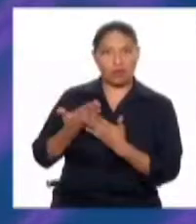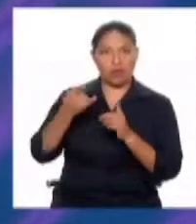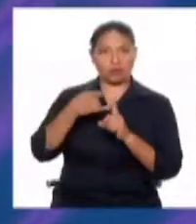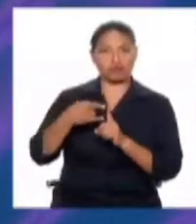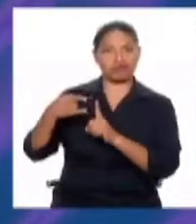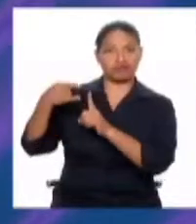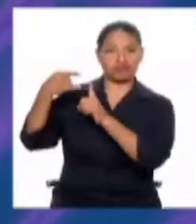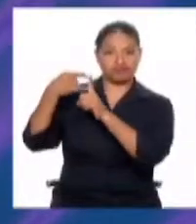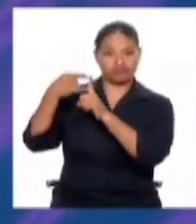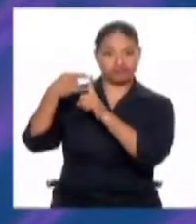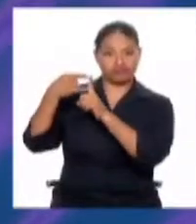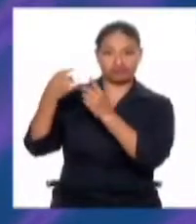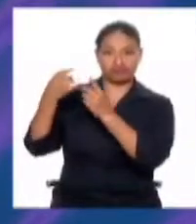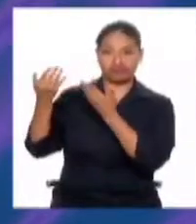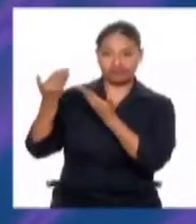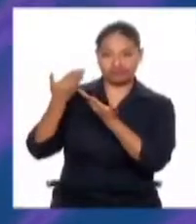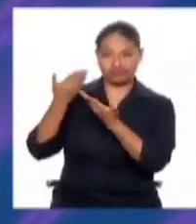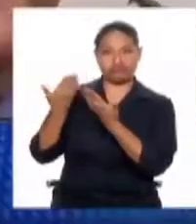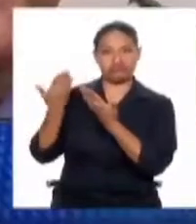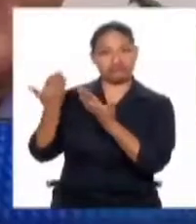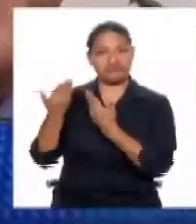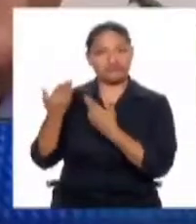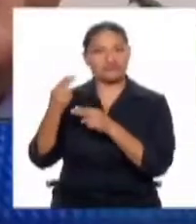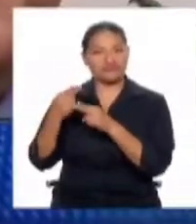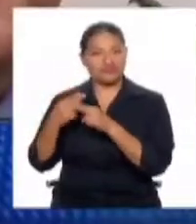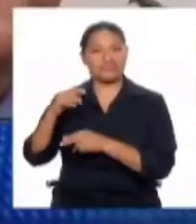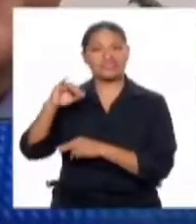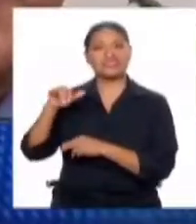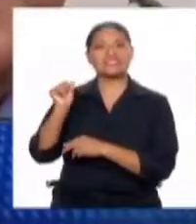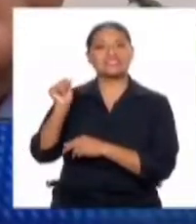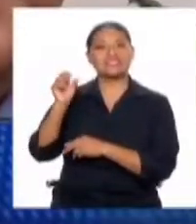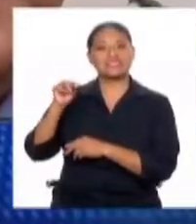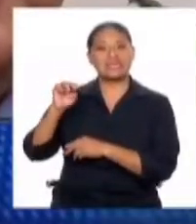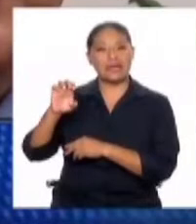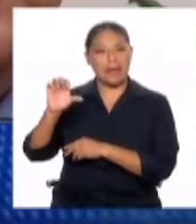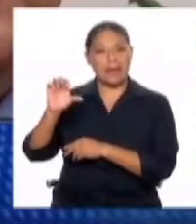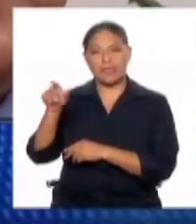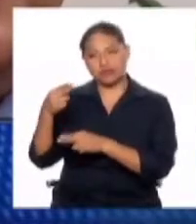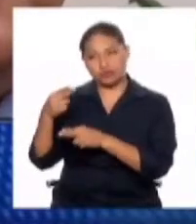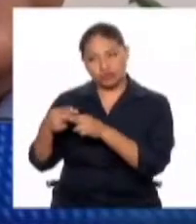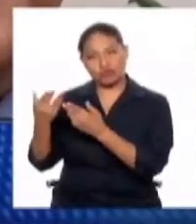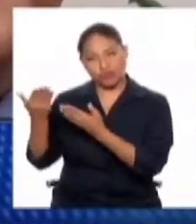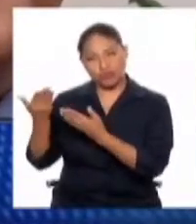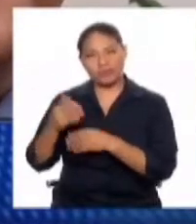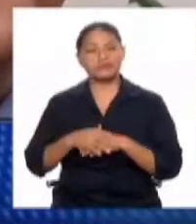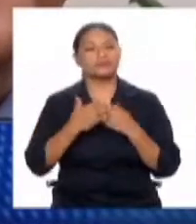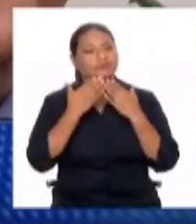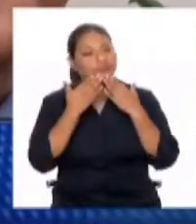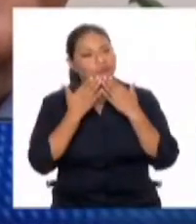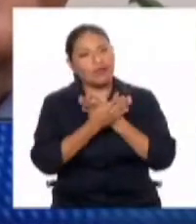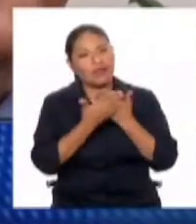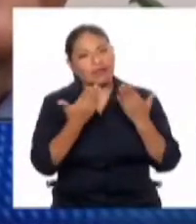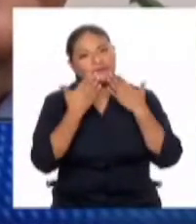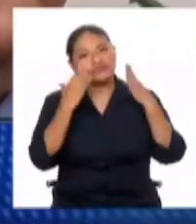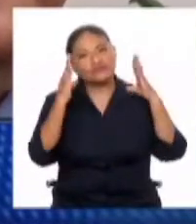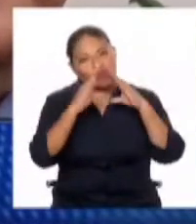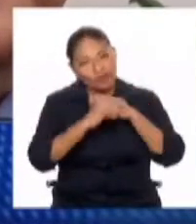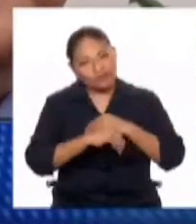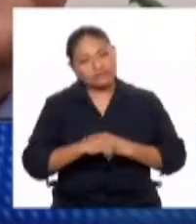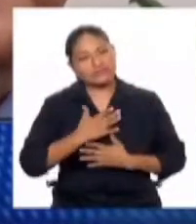con nosotros conectado. Buenas noches, James. Muy buenas noches. Como siempre, es un gusto con ustedes. Muchas gracias.